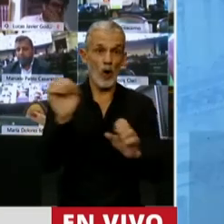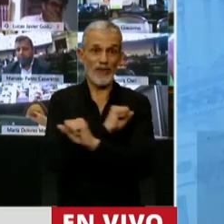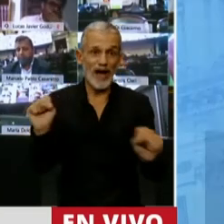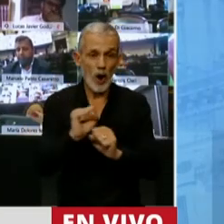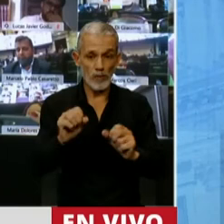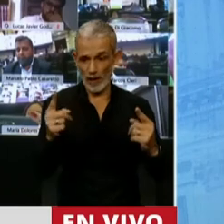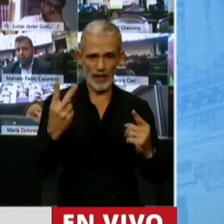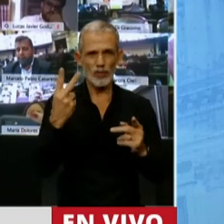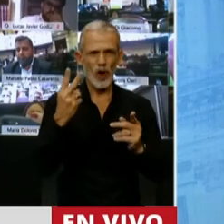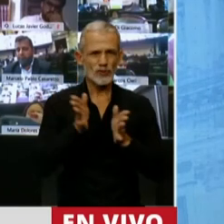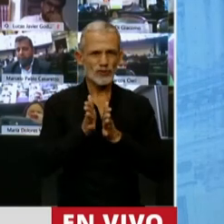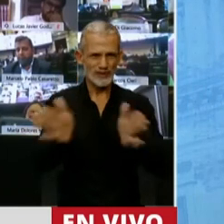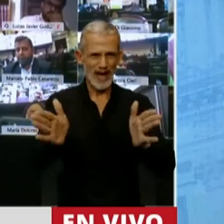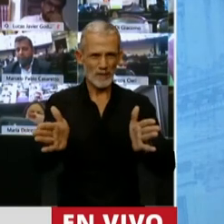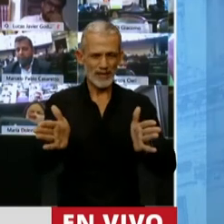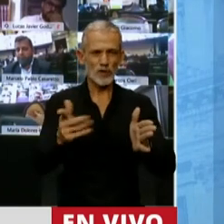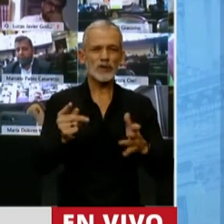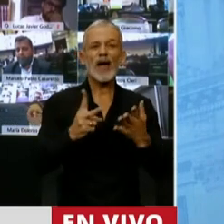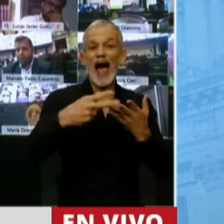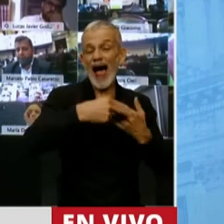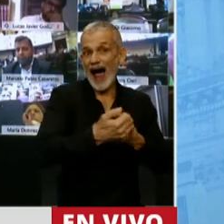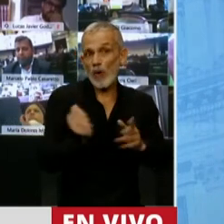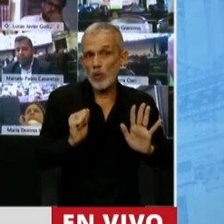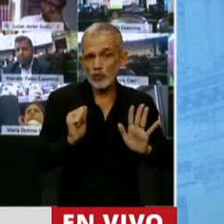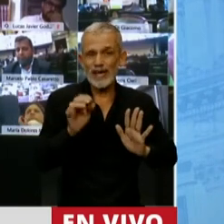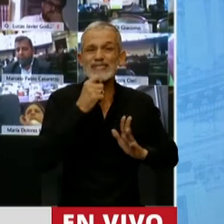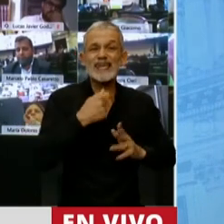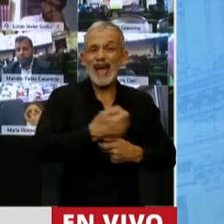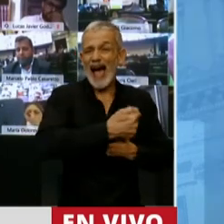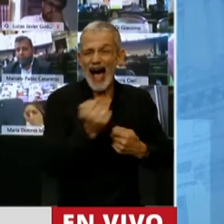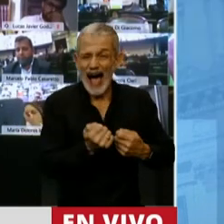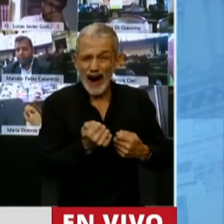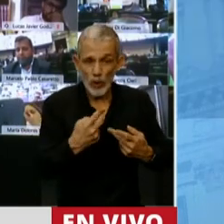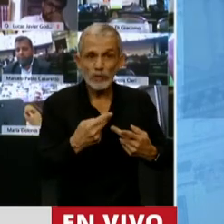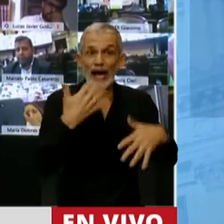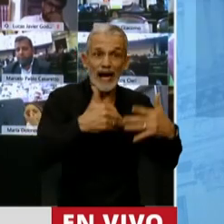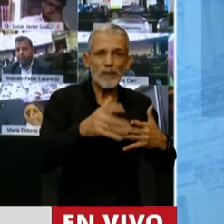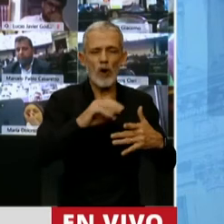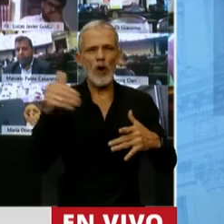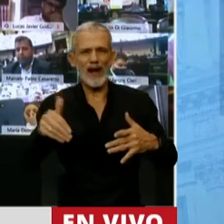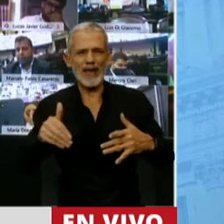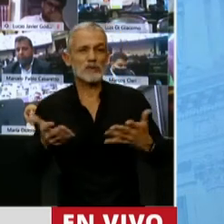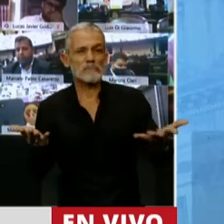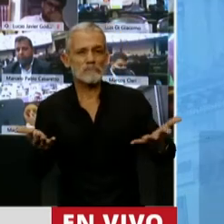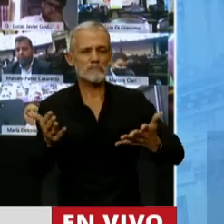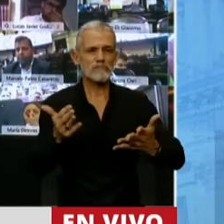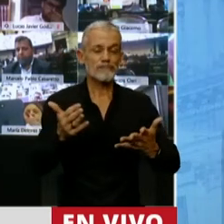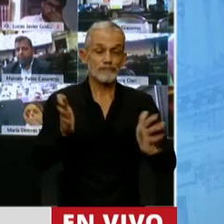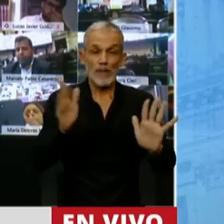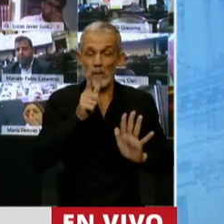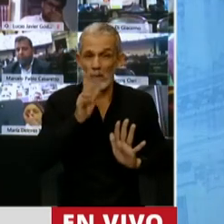debatían en dos caminos de ajuste. Se debatía si el ajuste había que hacerlo rápido o lento. Se optó